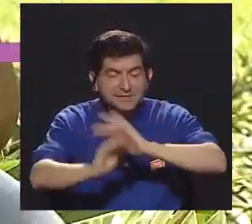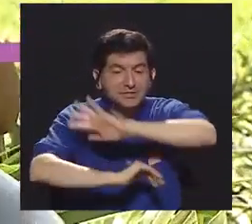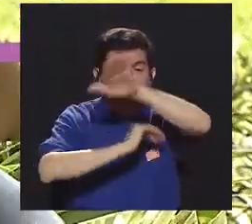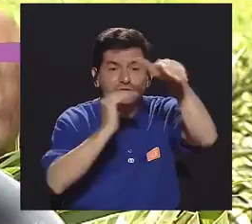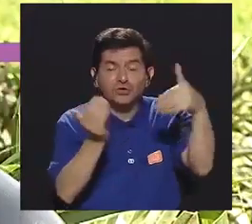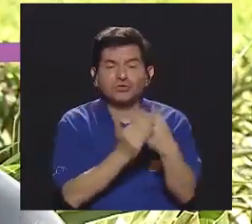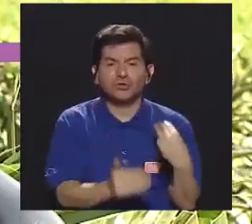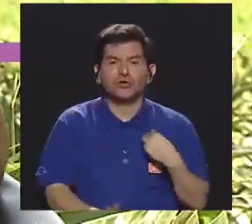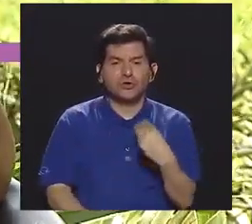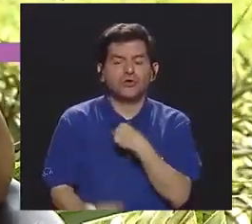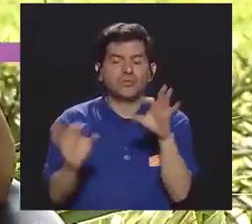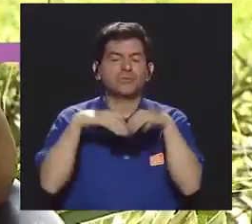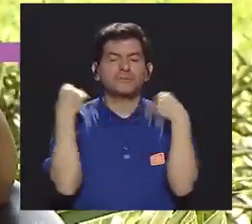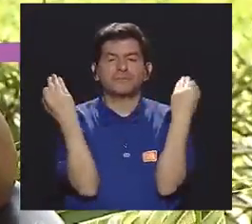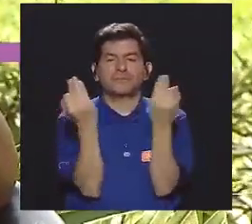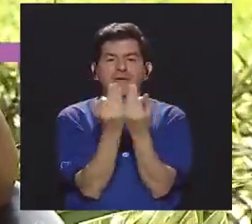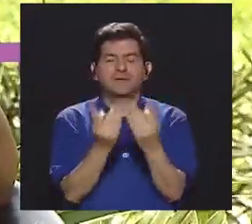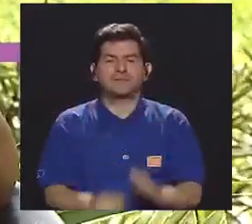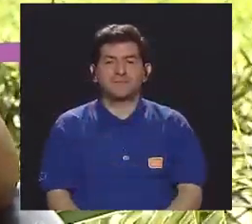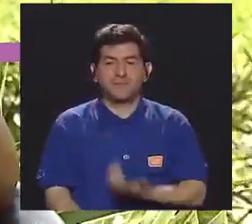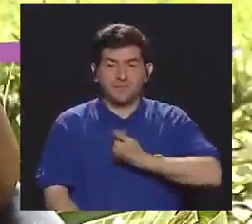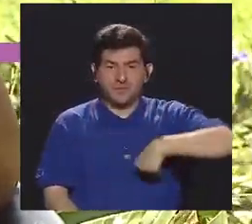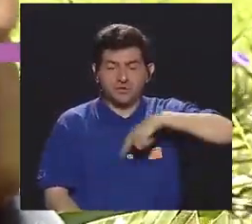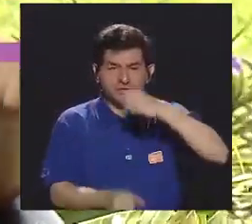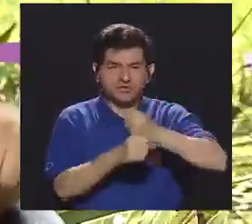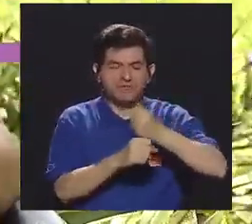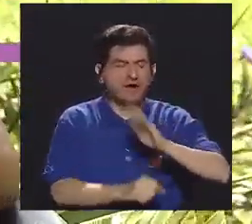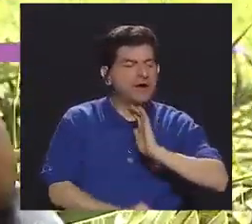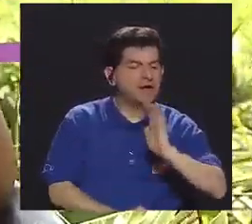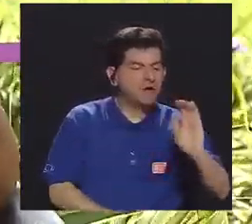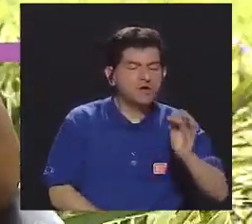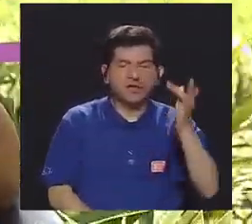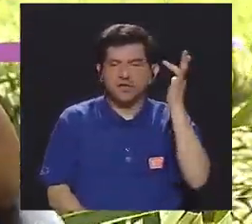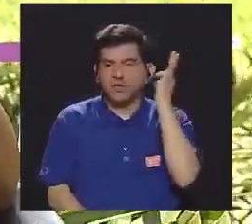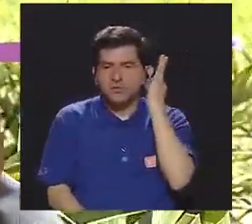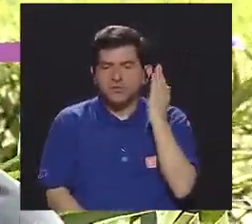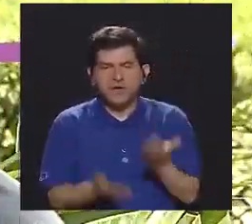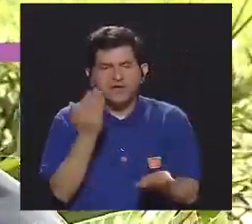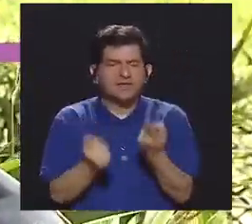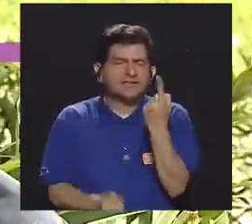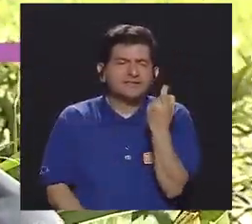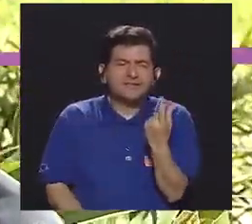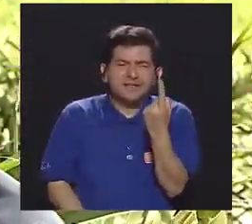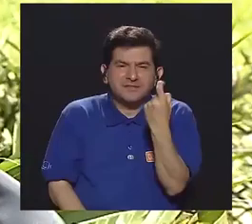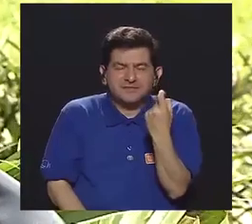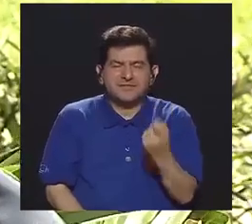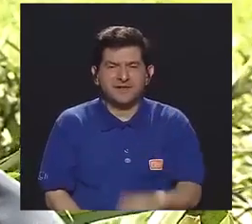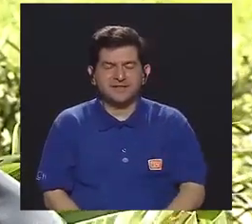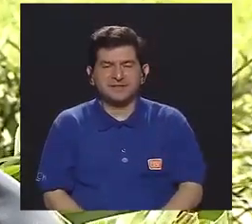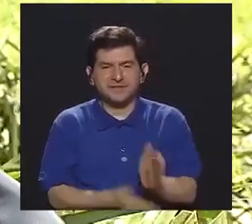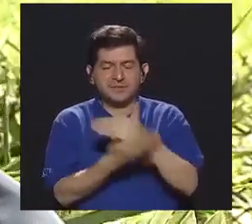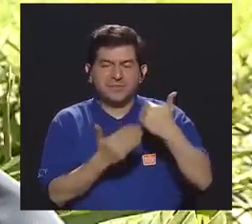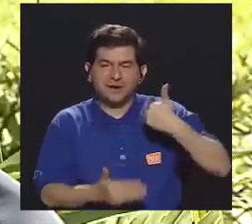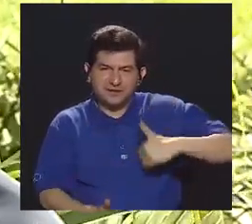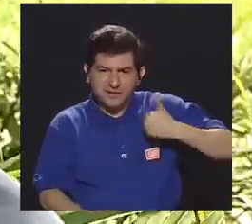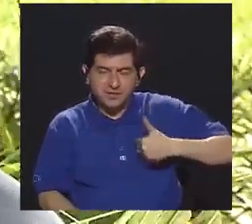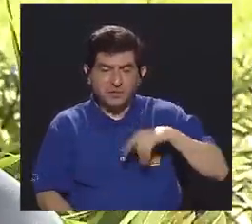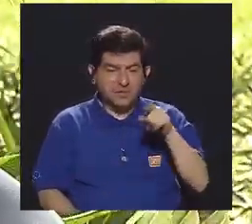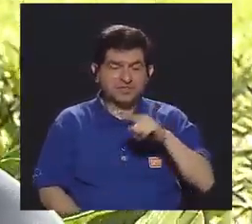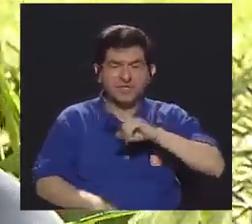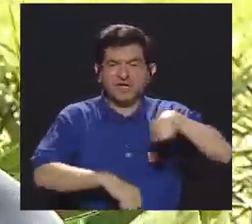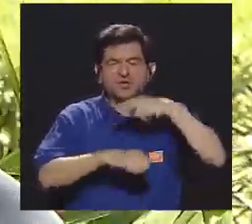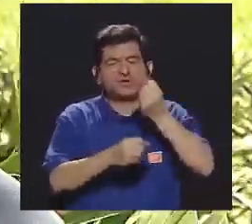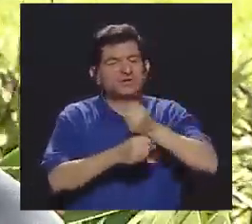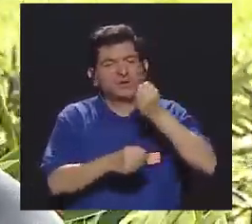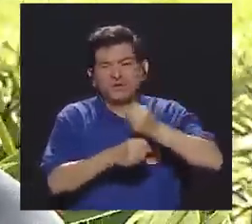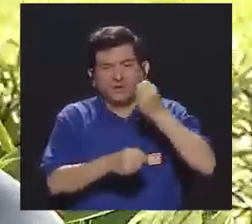en todos los miembros de la familia, entonces nosotros trabajamos con chiquitos, con mujeres, tal vez nos faltó un poquito con la parte de los hombres, pero